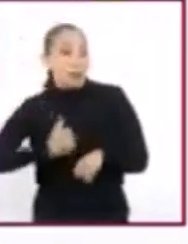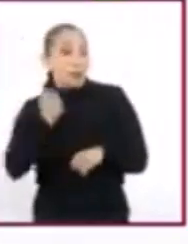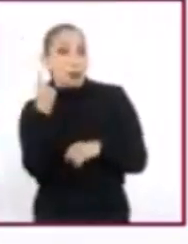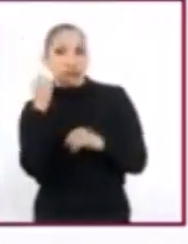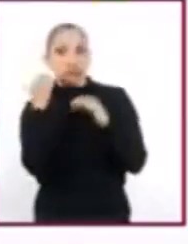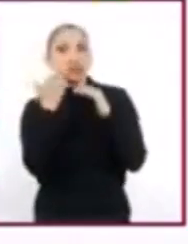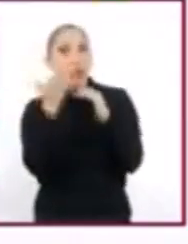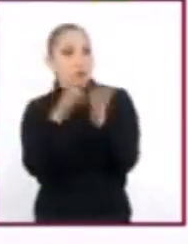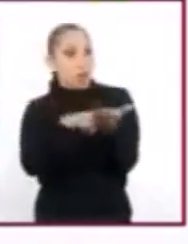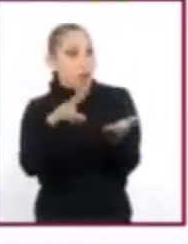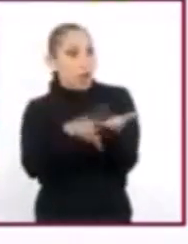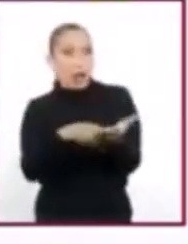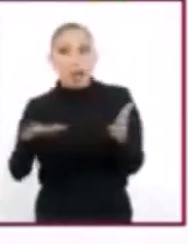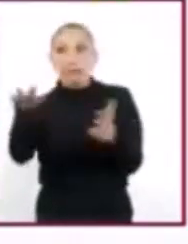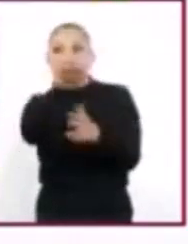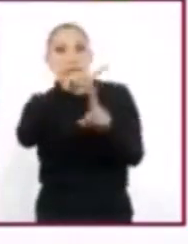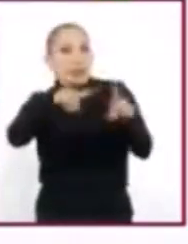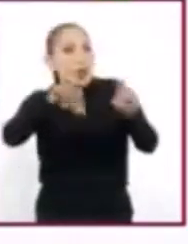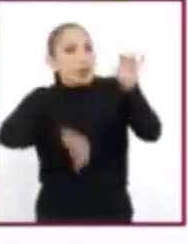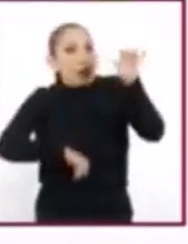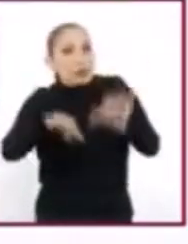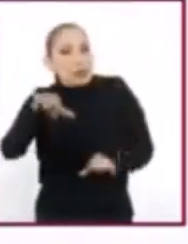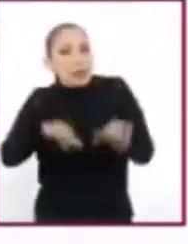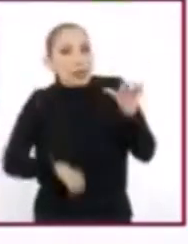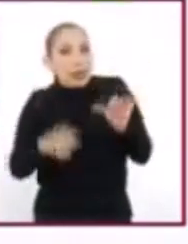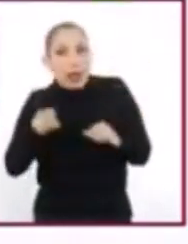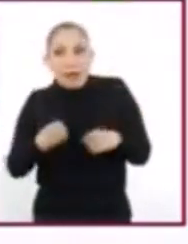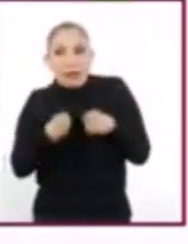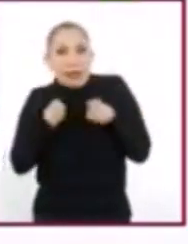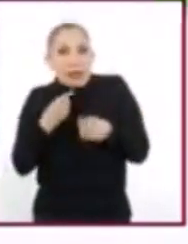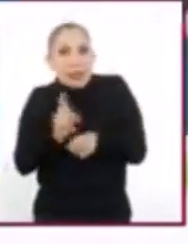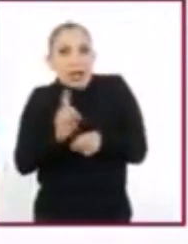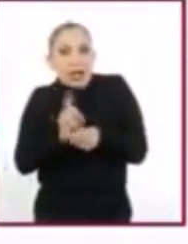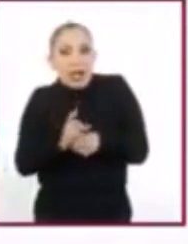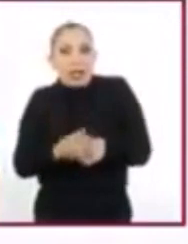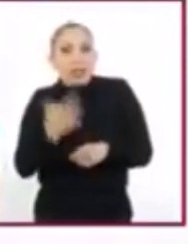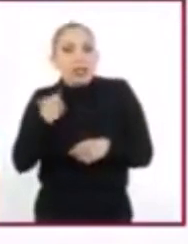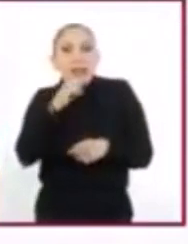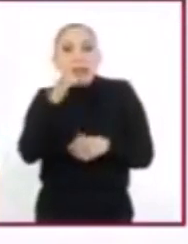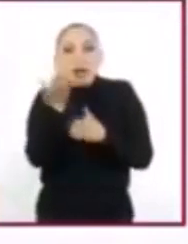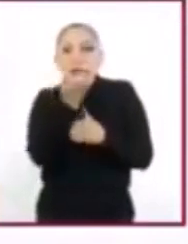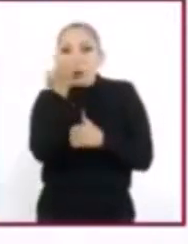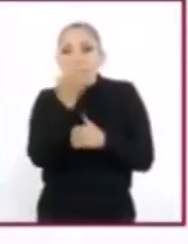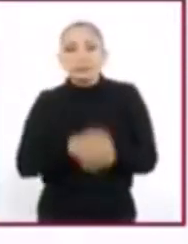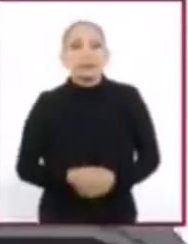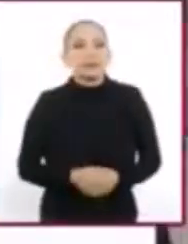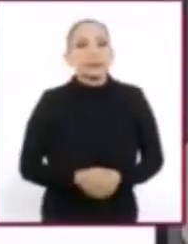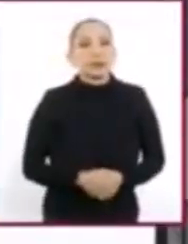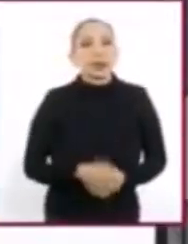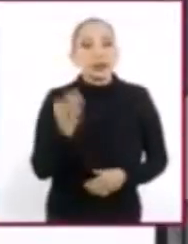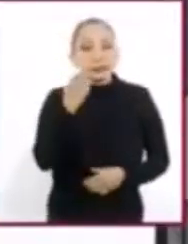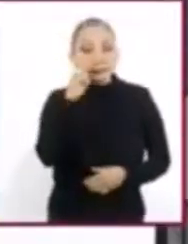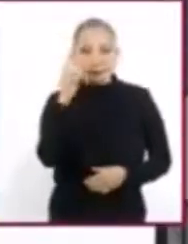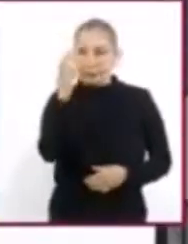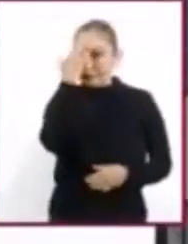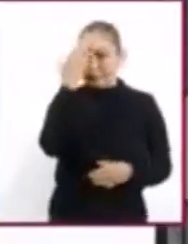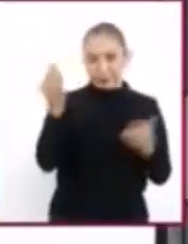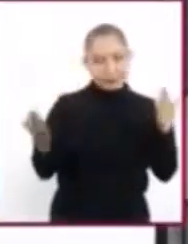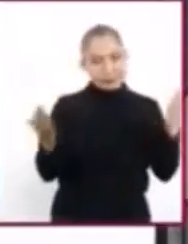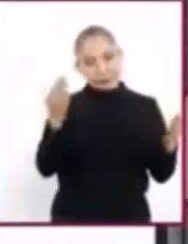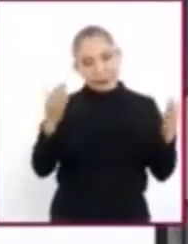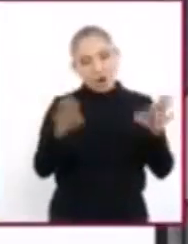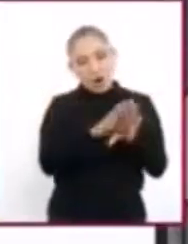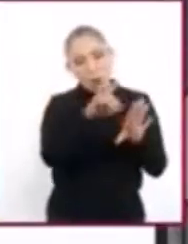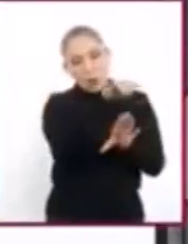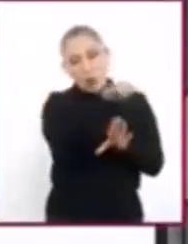el potencial que tiene en diversas actividades de la vida cotidiana y en la vida académica. Lo que nos permitirá conocer cómo